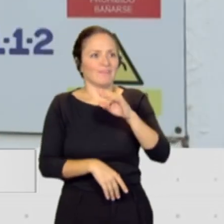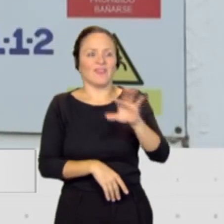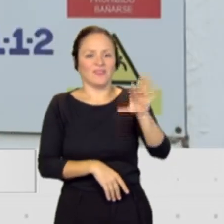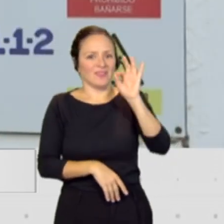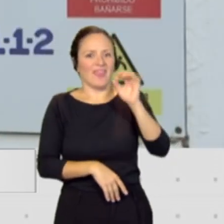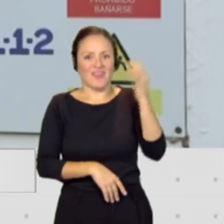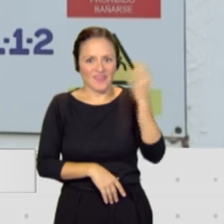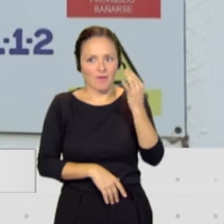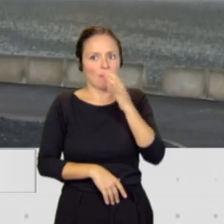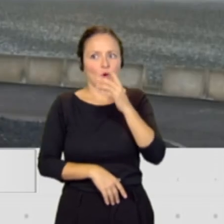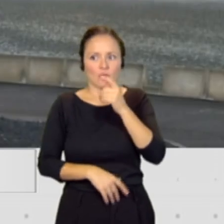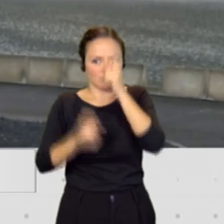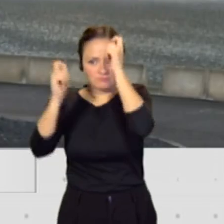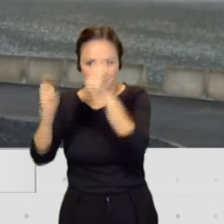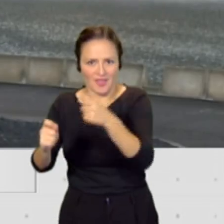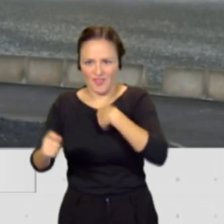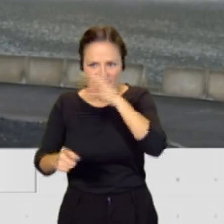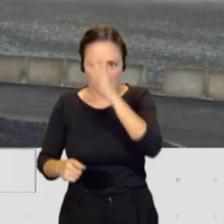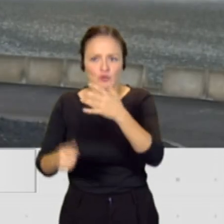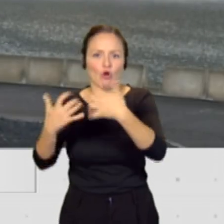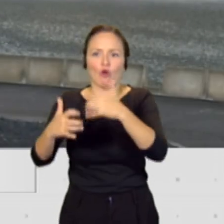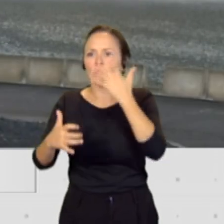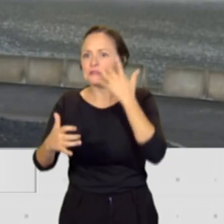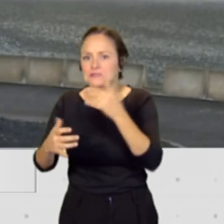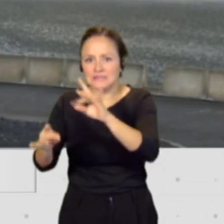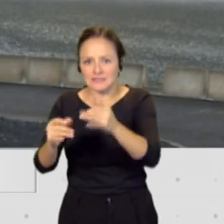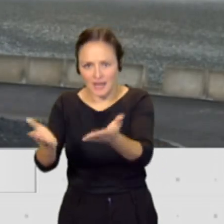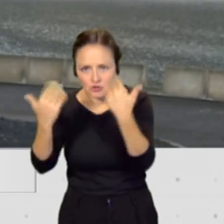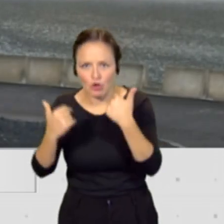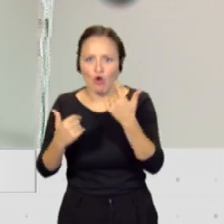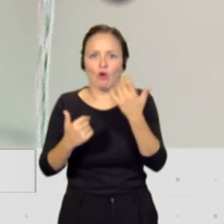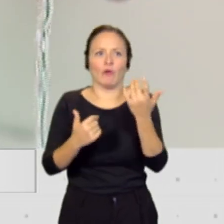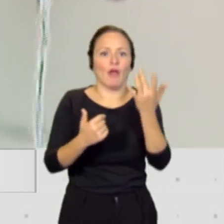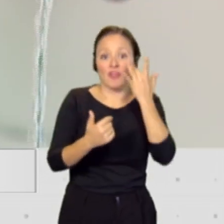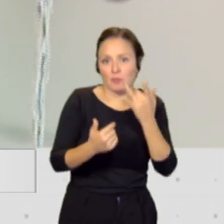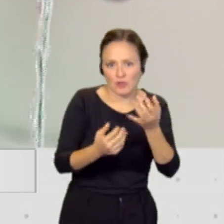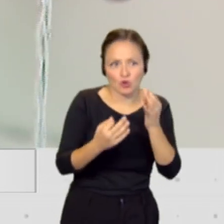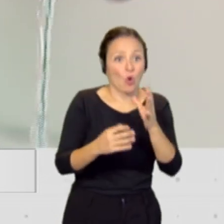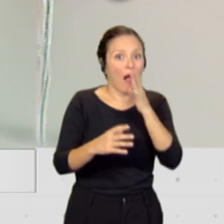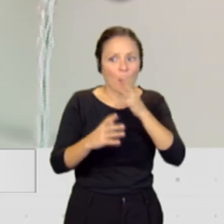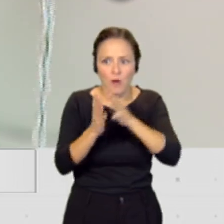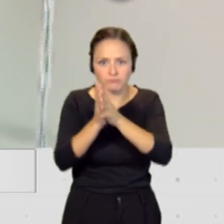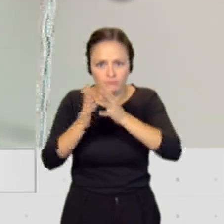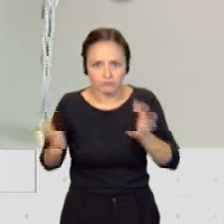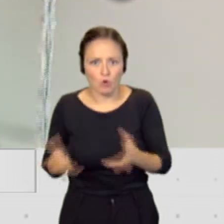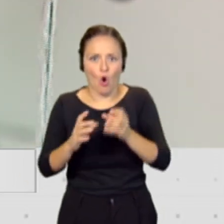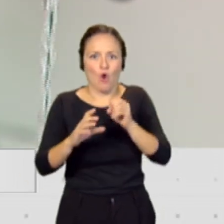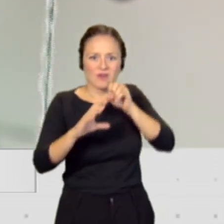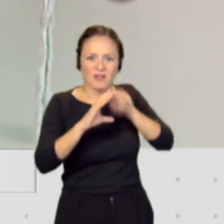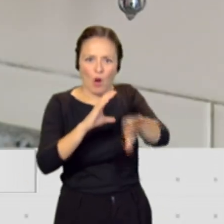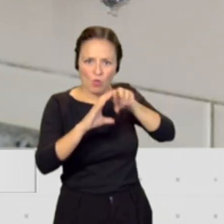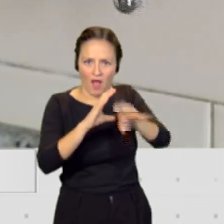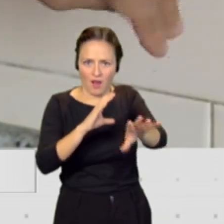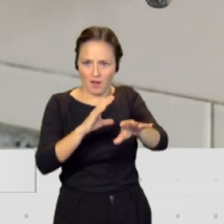determinadas infraestructuras tanto de desalación, depuración, impulsión de agua caudal que pudiéramos poner